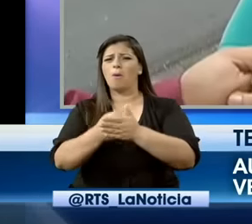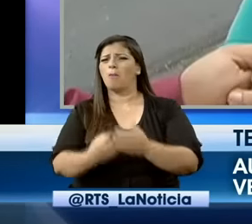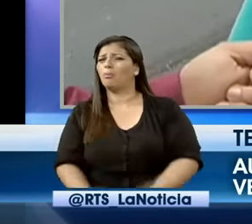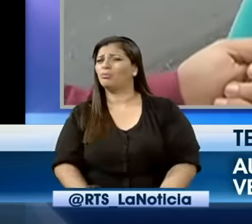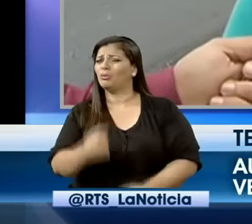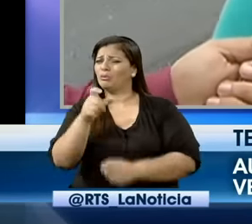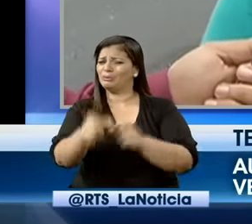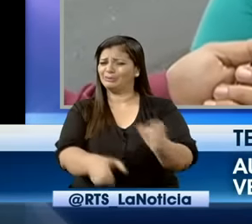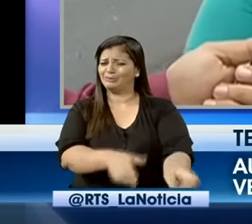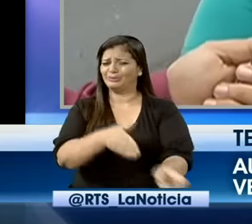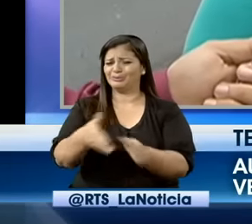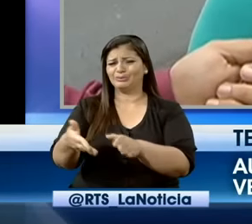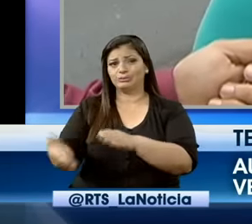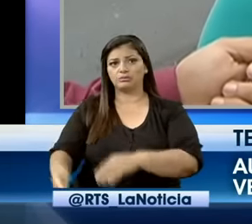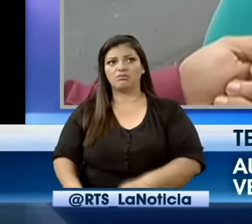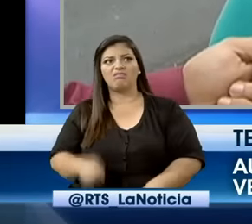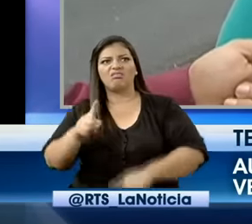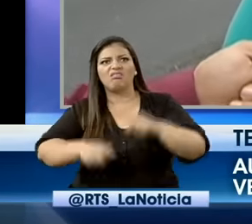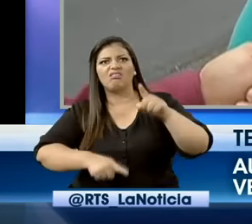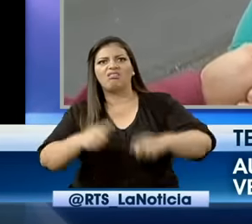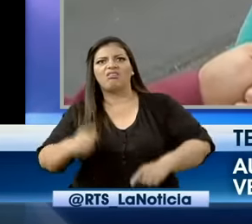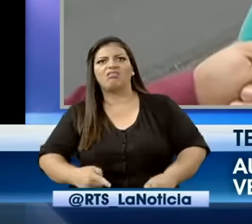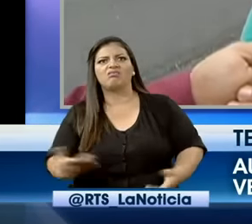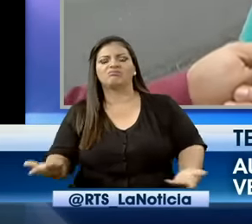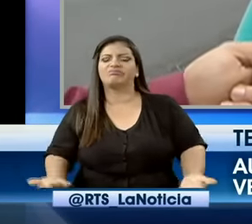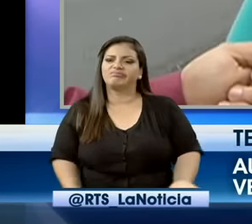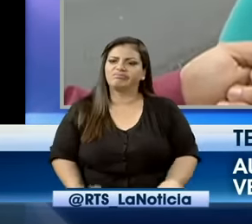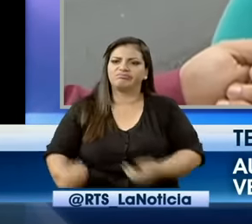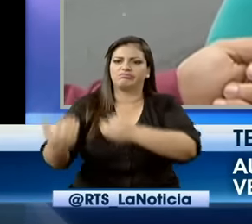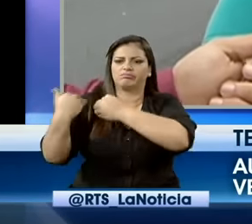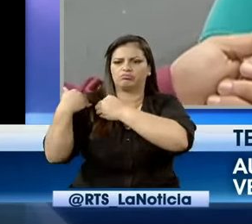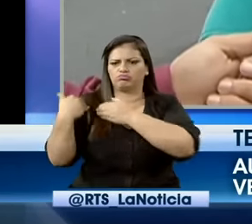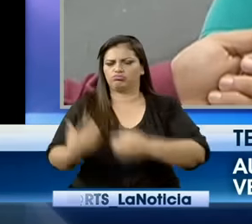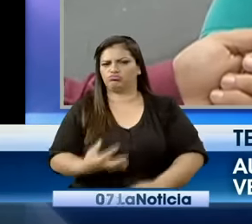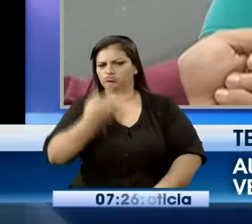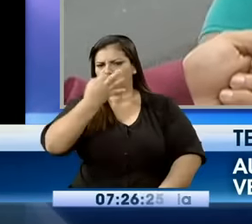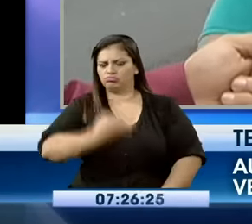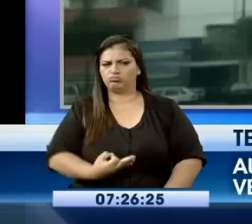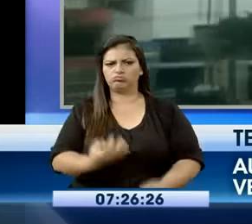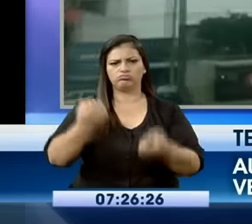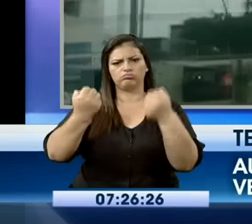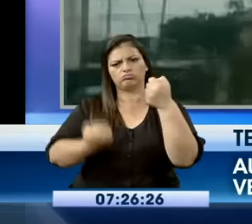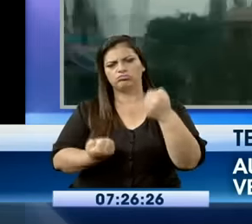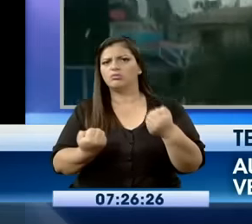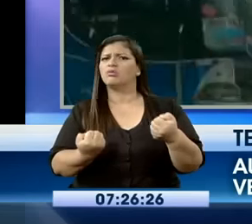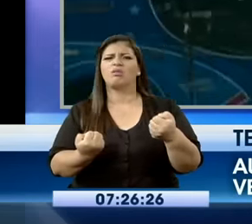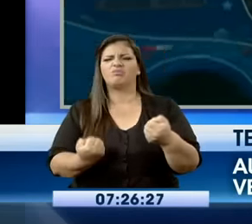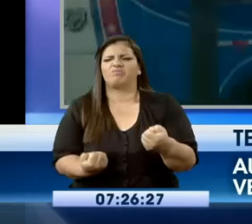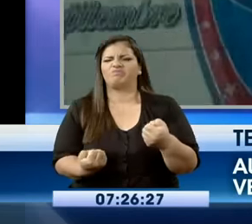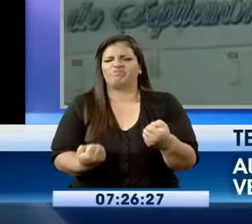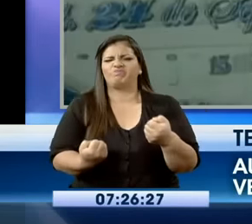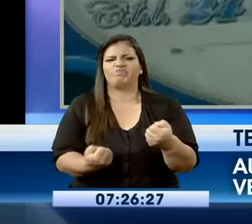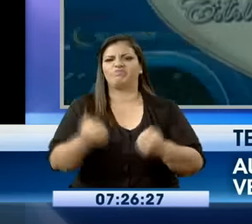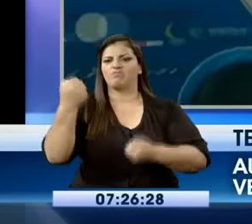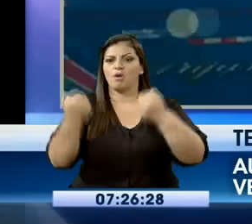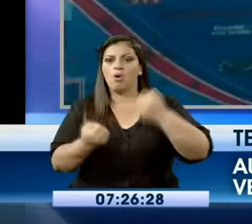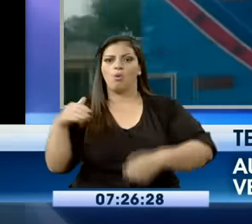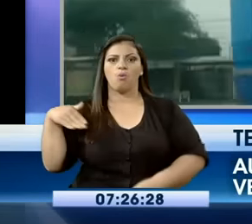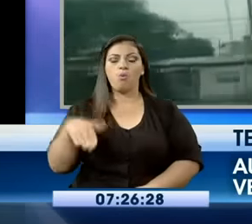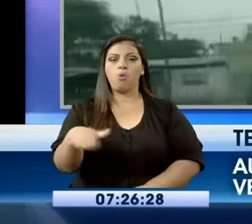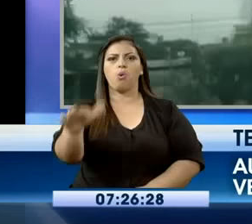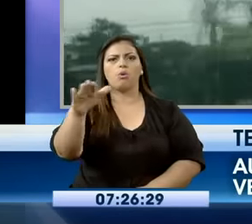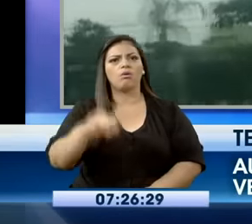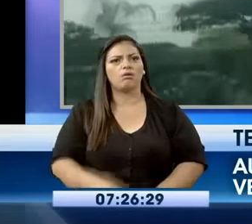verdaderos criminales al volante. Que en una actitud temeraria no solamente ponen en riesgo su vida, sino que atentan